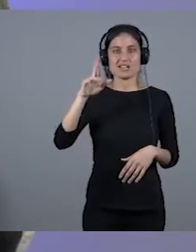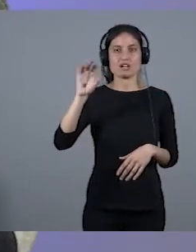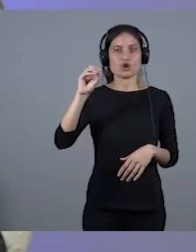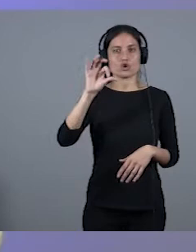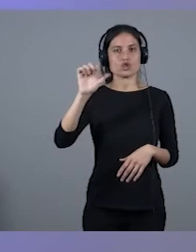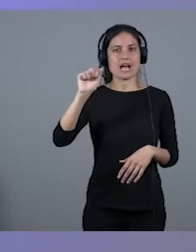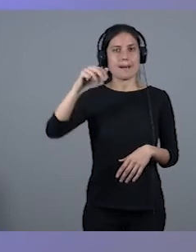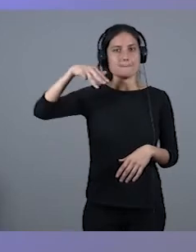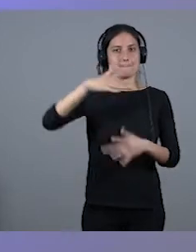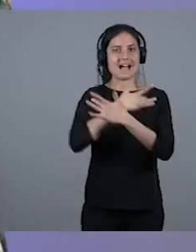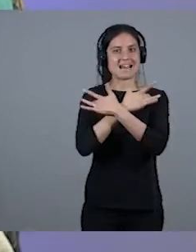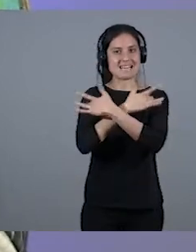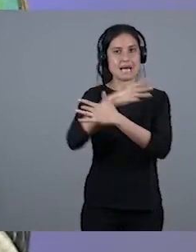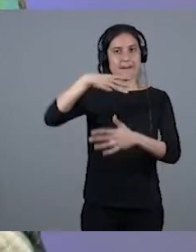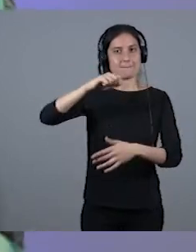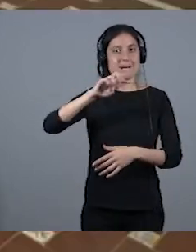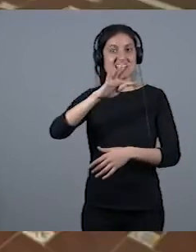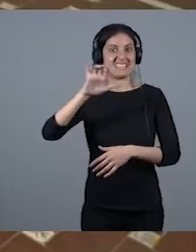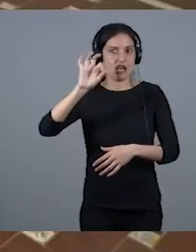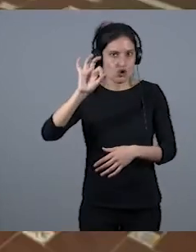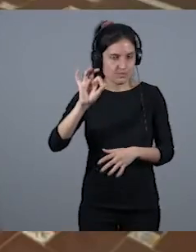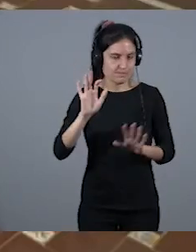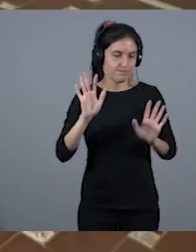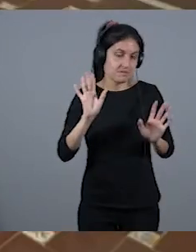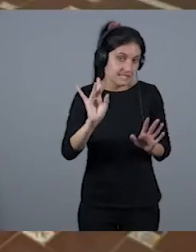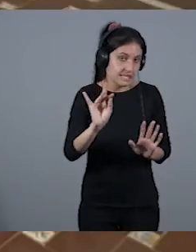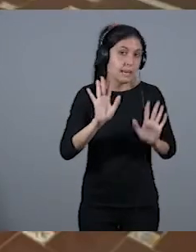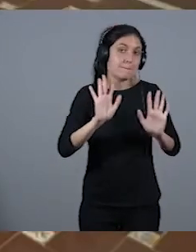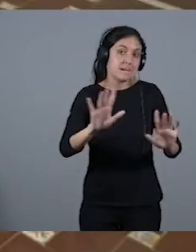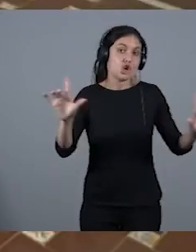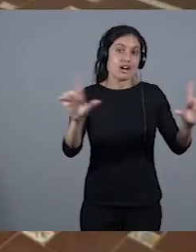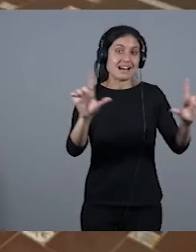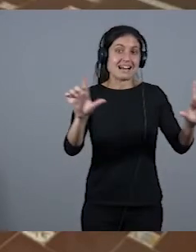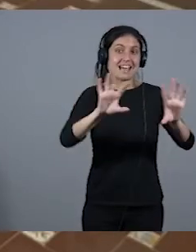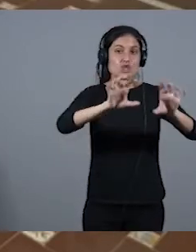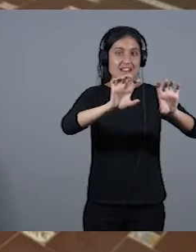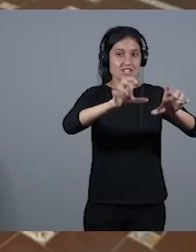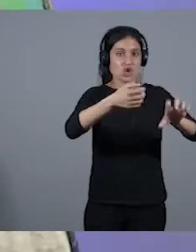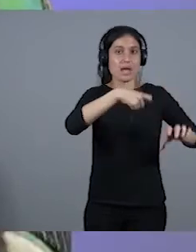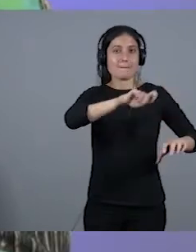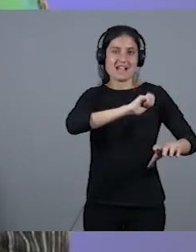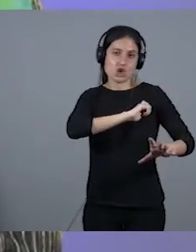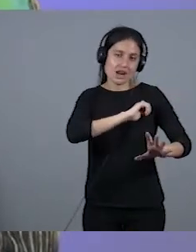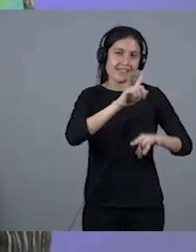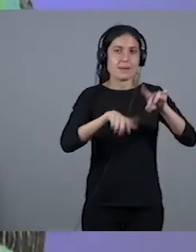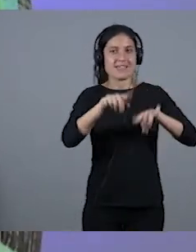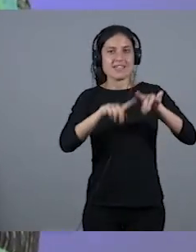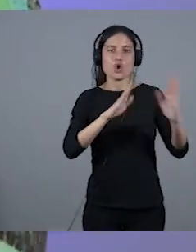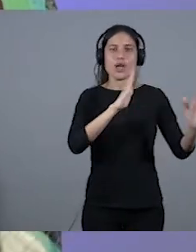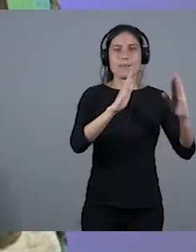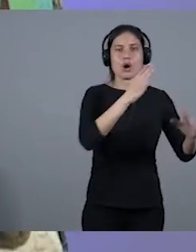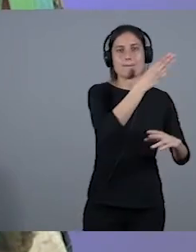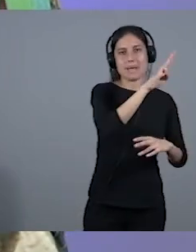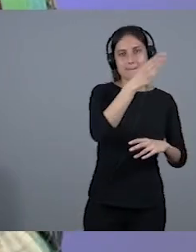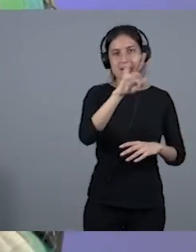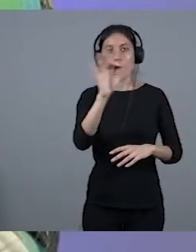eventual. Es verdad que Radio Televisión Española ha tenido también en épocas de PP y PSOE ha tenido alguna